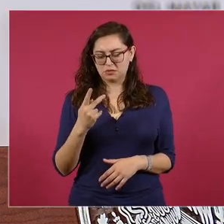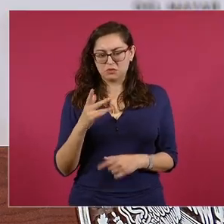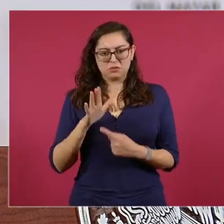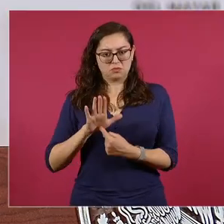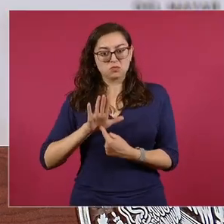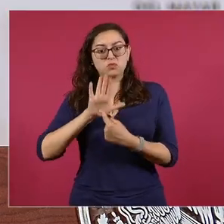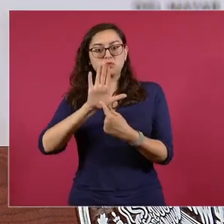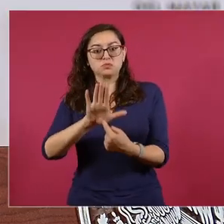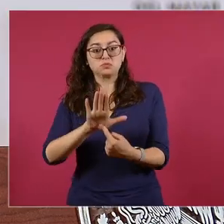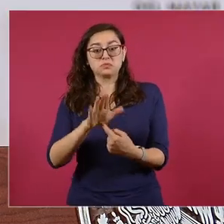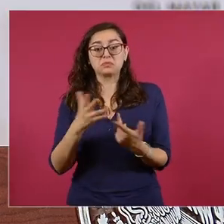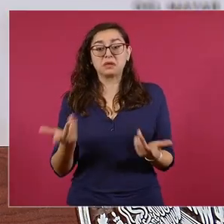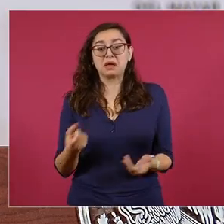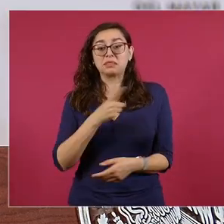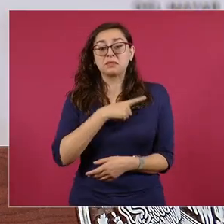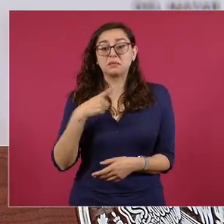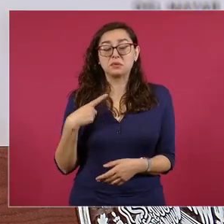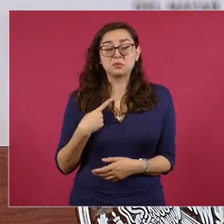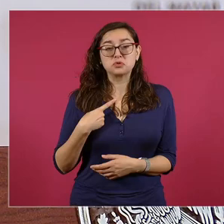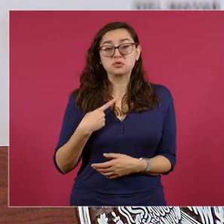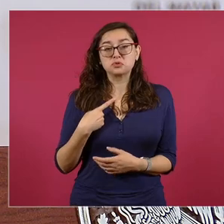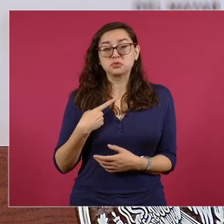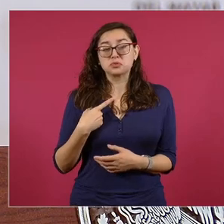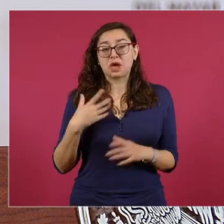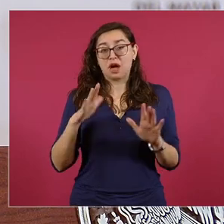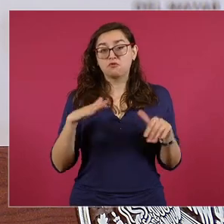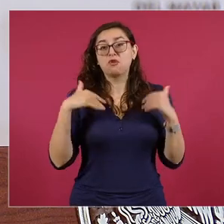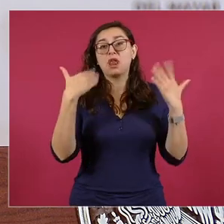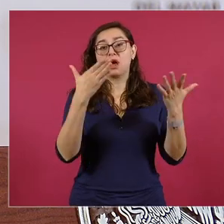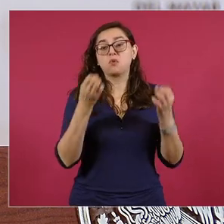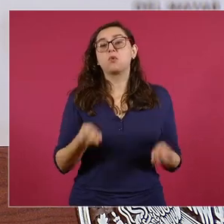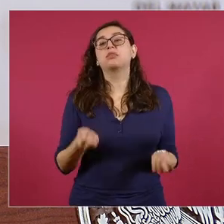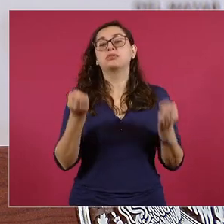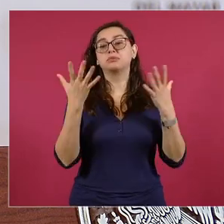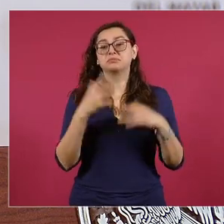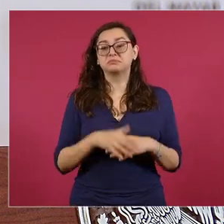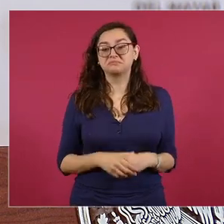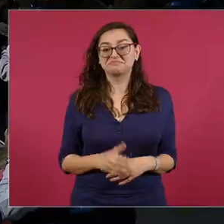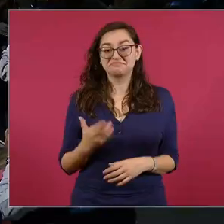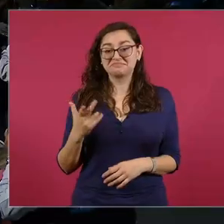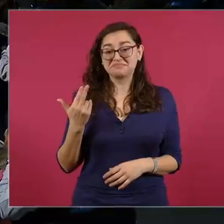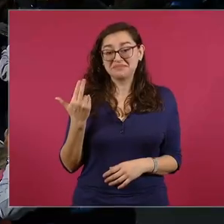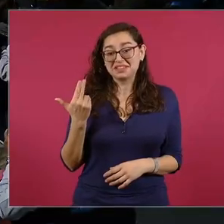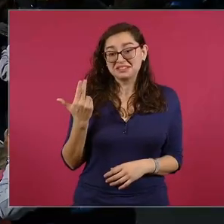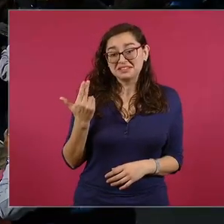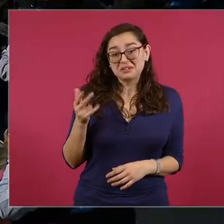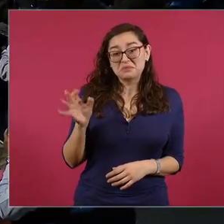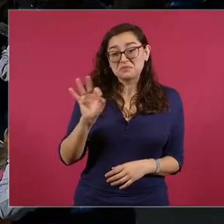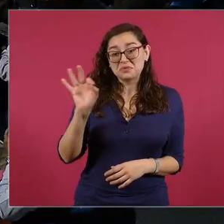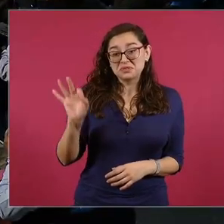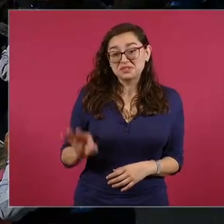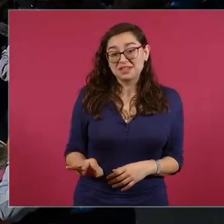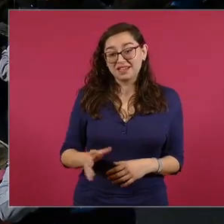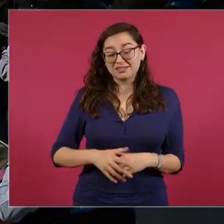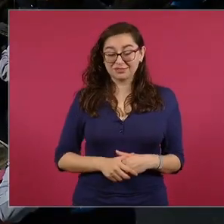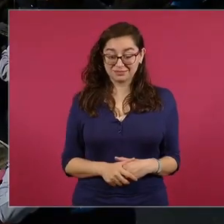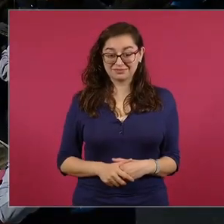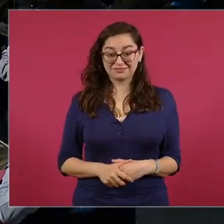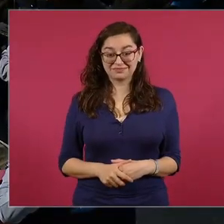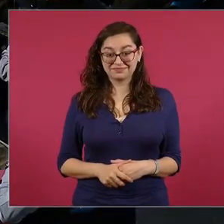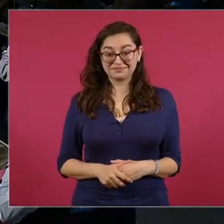hablan del 25 por ciento de deuda extranjera, nada más de la deuda